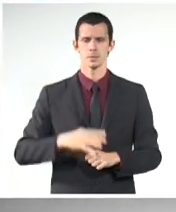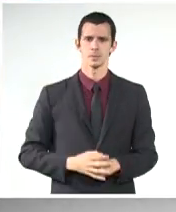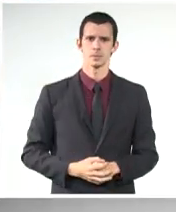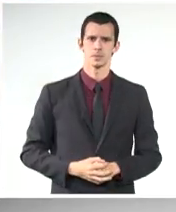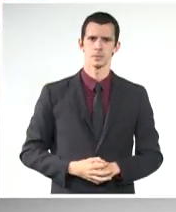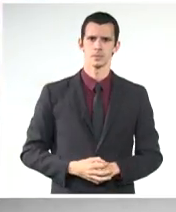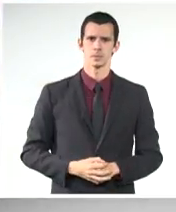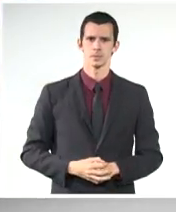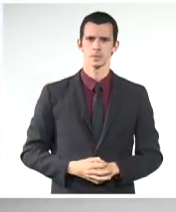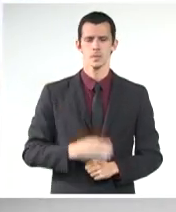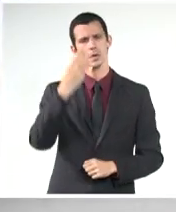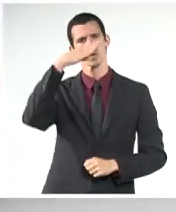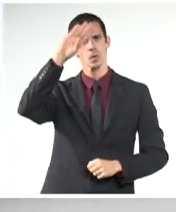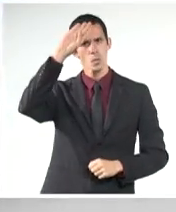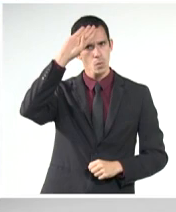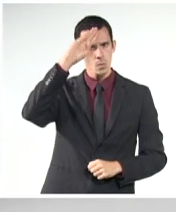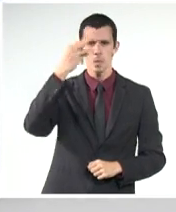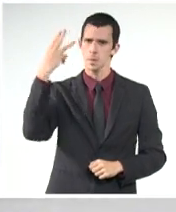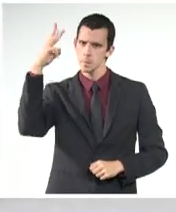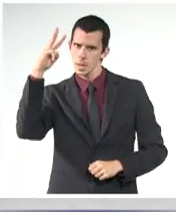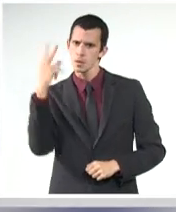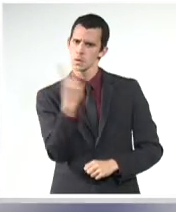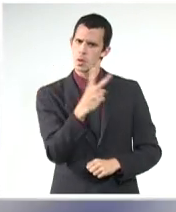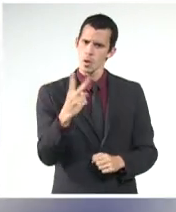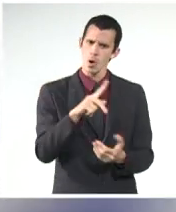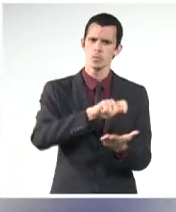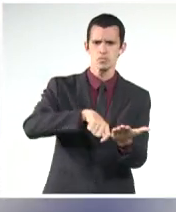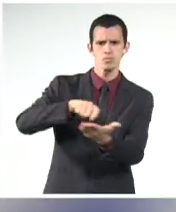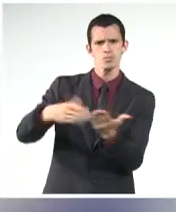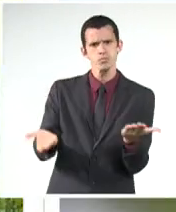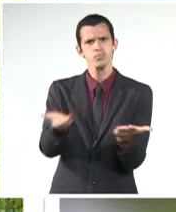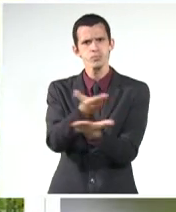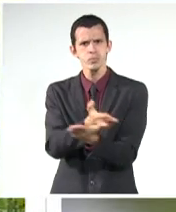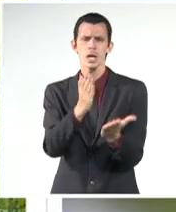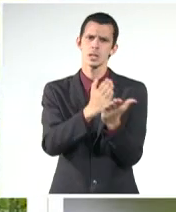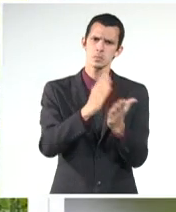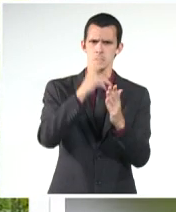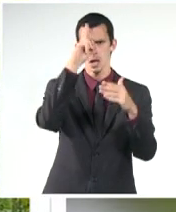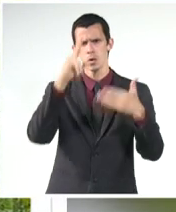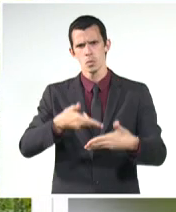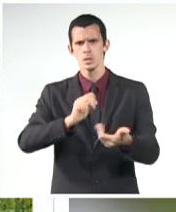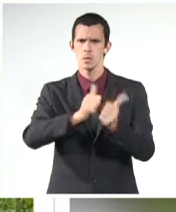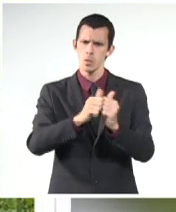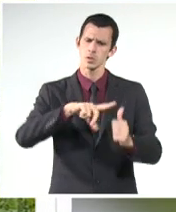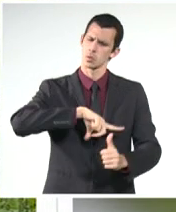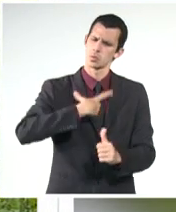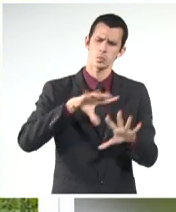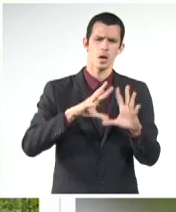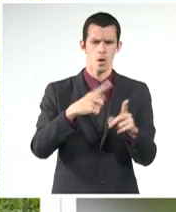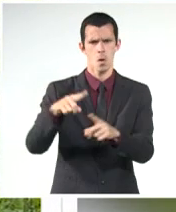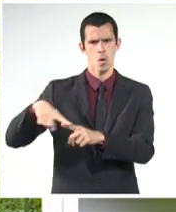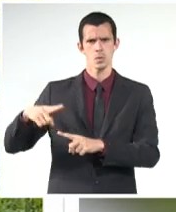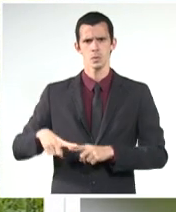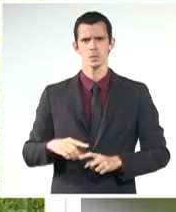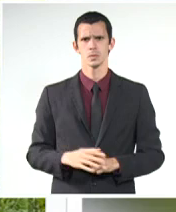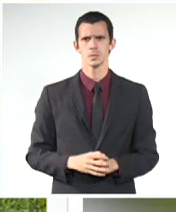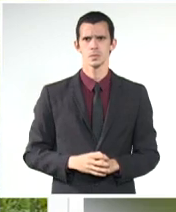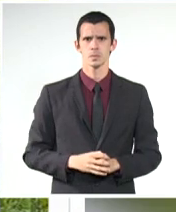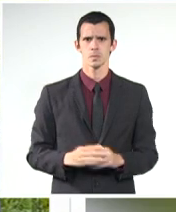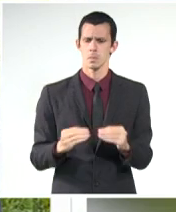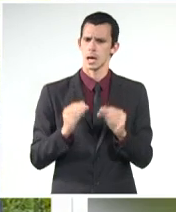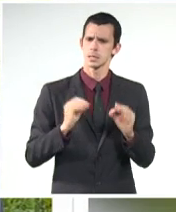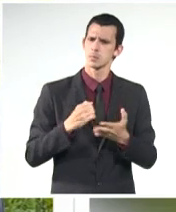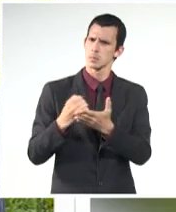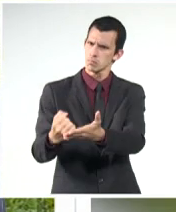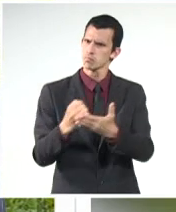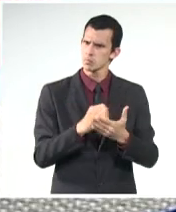Cuba y México mantienen acuerdos en áreas de la salud, la educación, el deporte y la cultura, entre otras, basados en relaciones